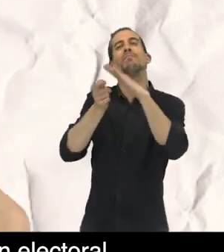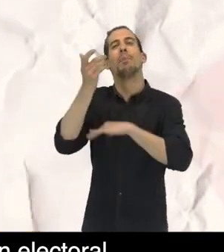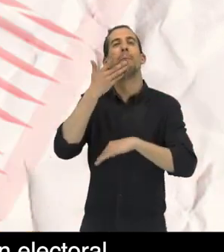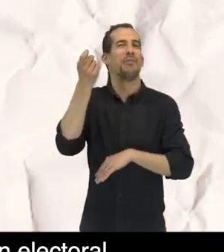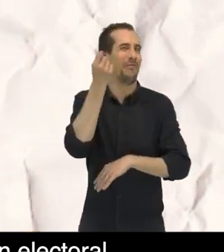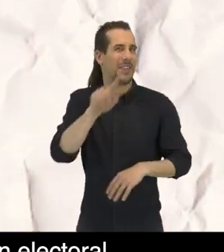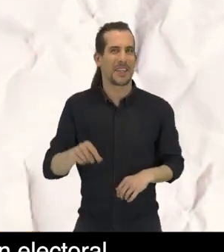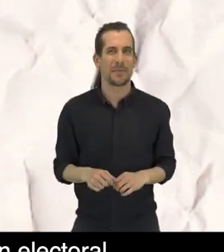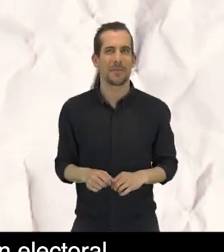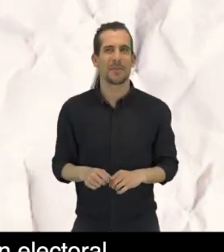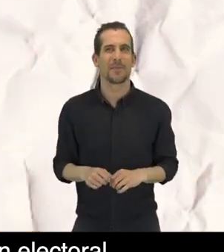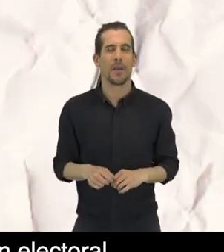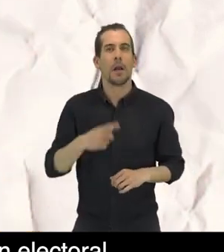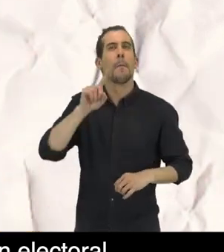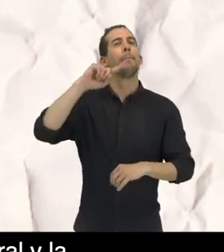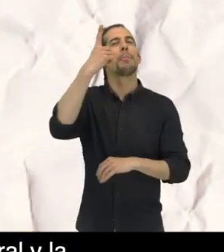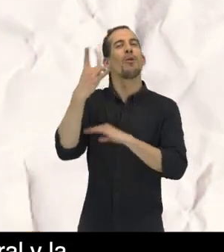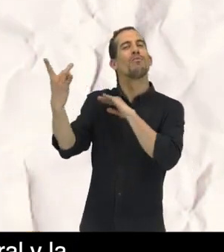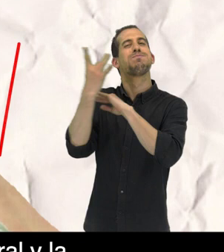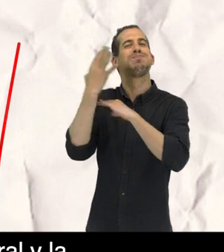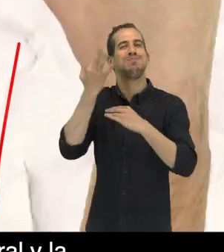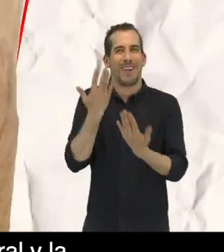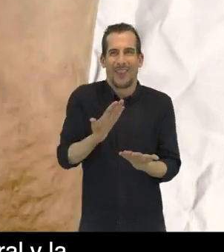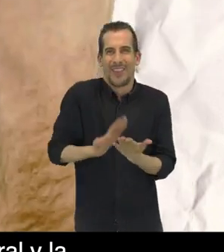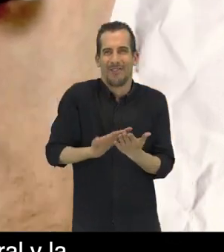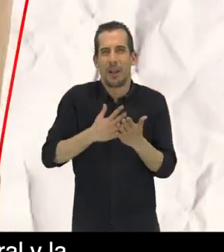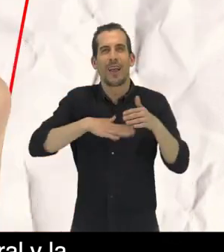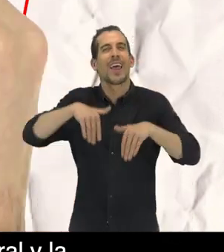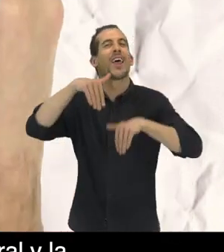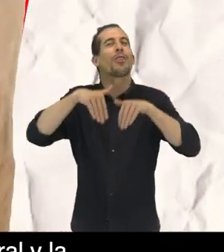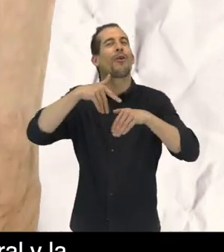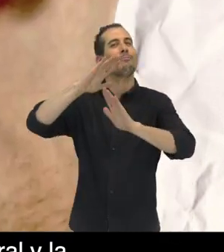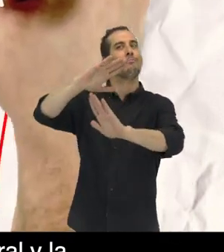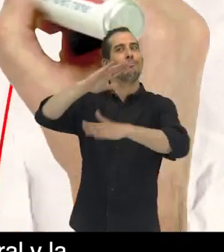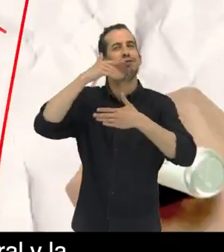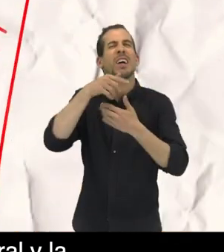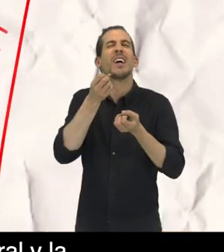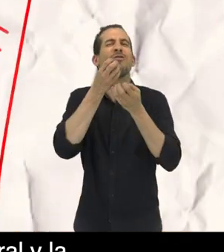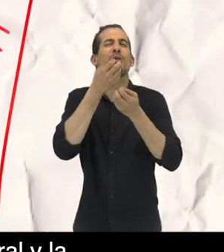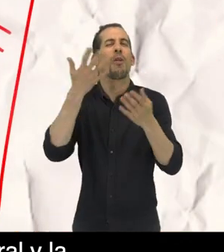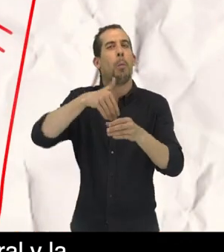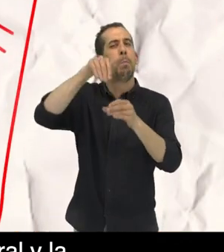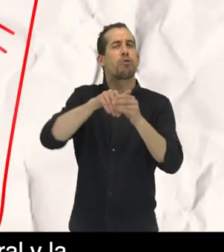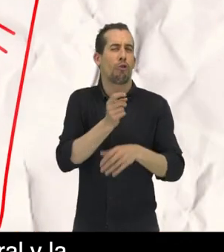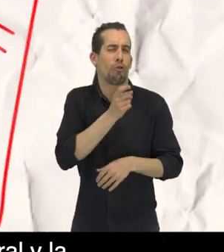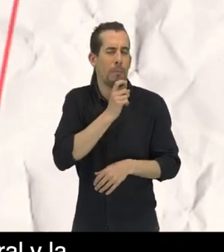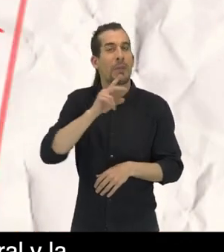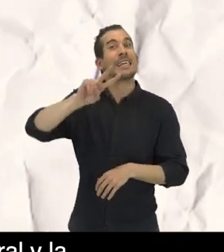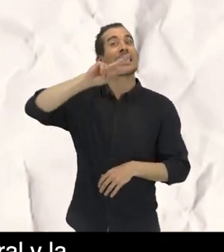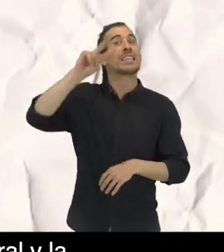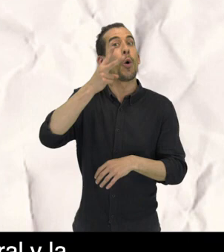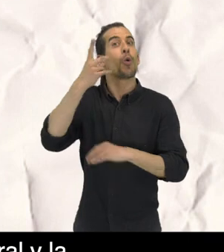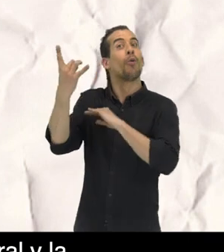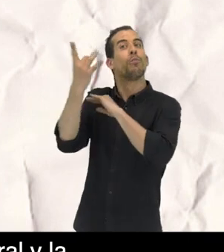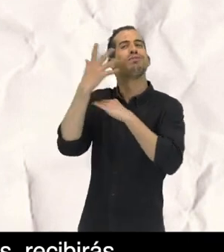pedirla previamente. En un primer envío recibirás documentación electoral y la información de cómo ejercer el